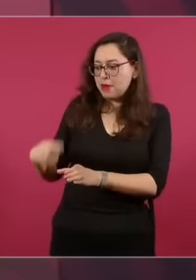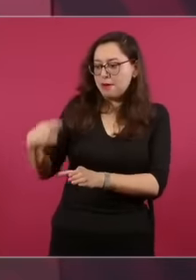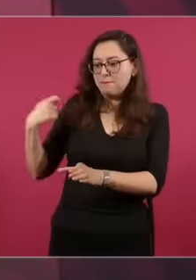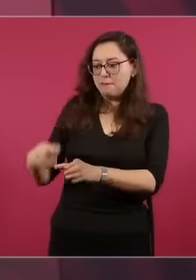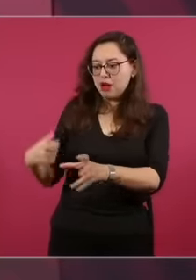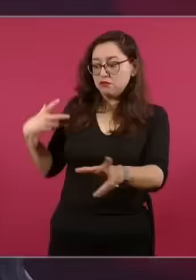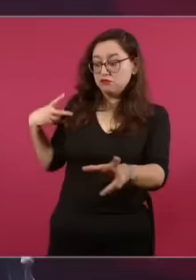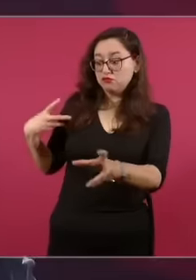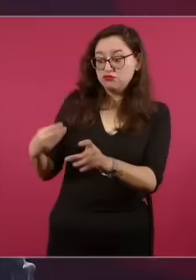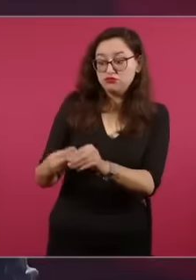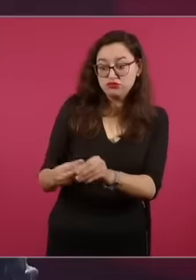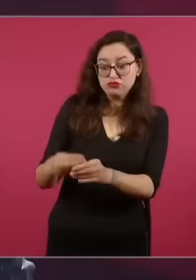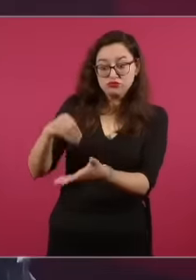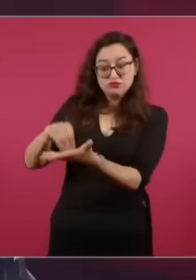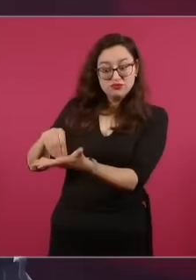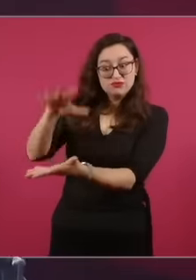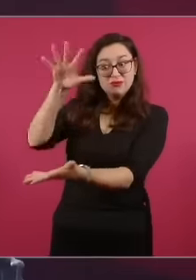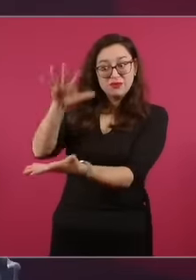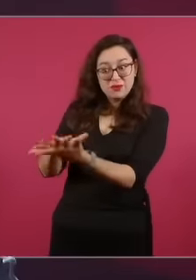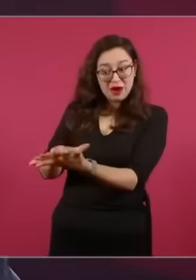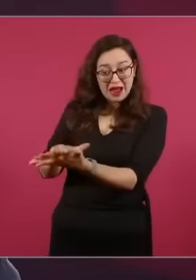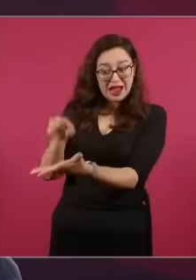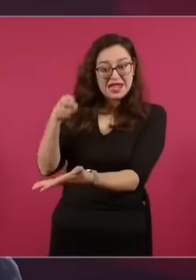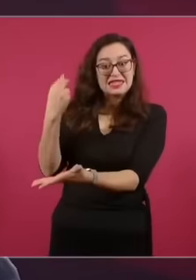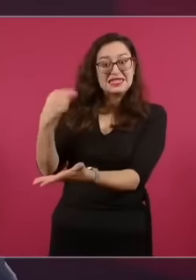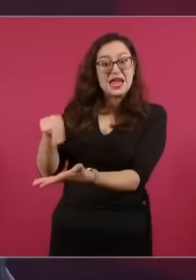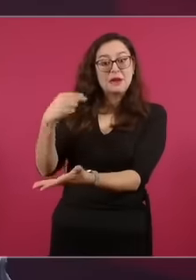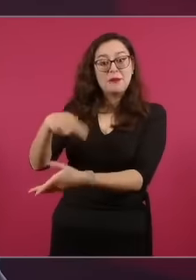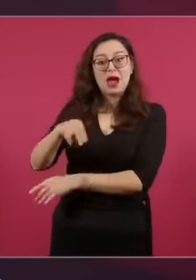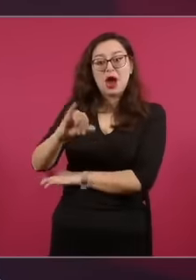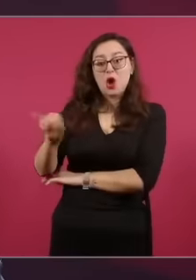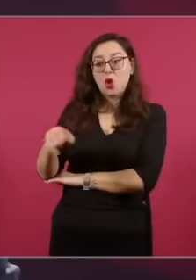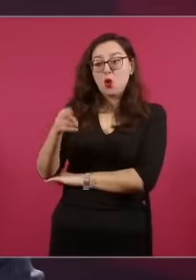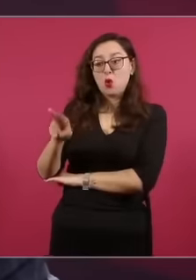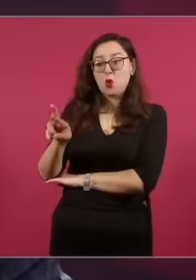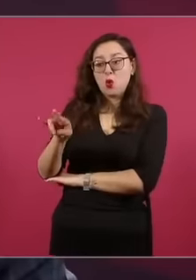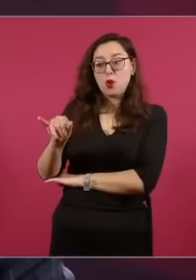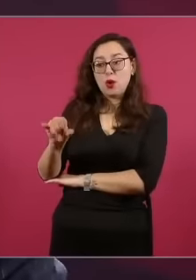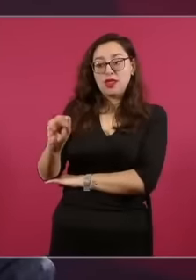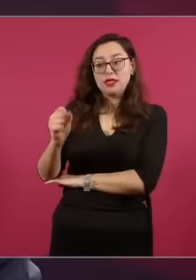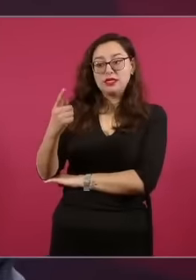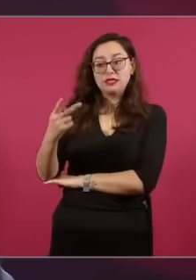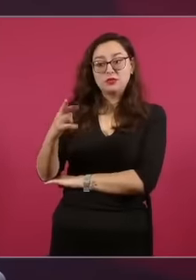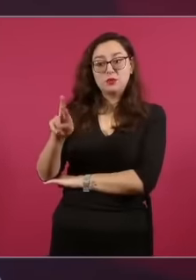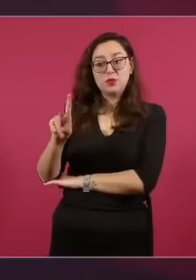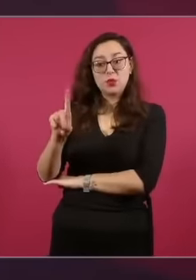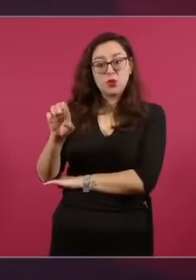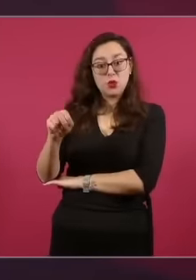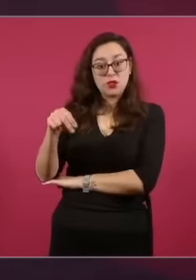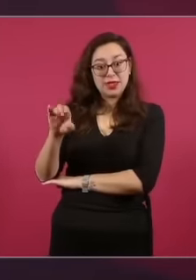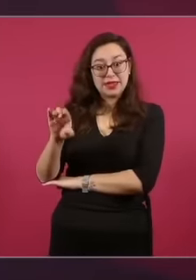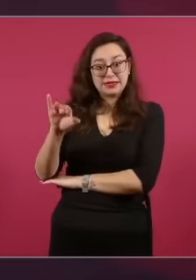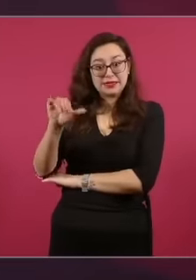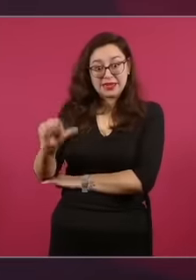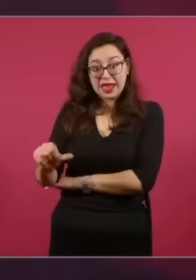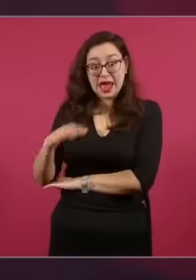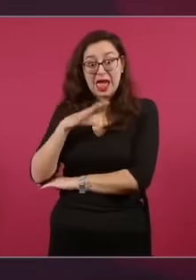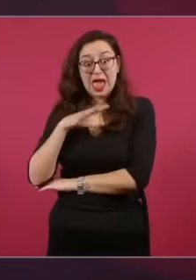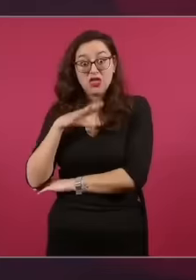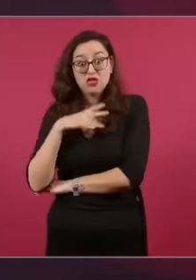ya se ha debatido sobre esto y hay dos jurisprudencias